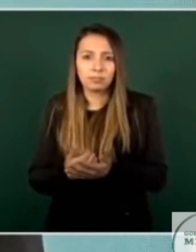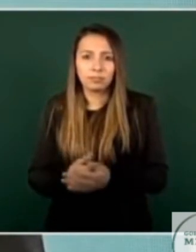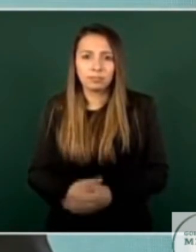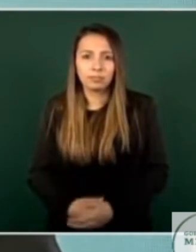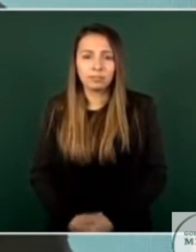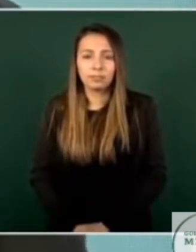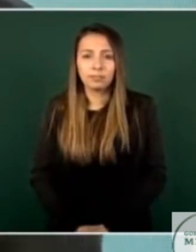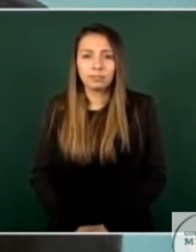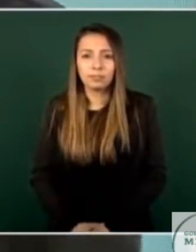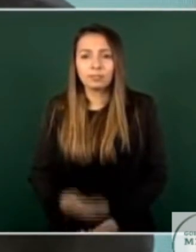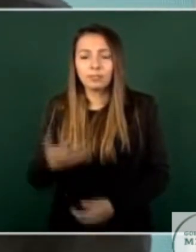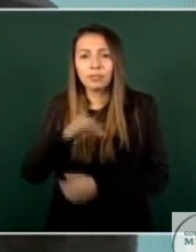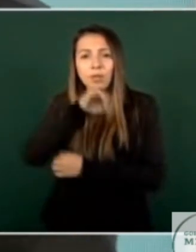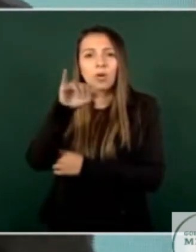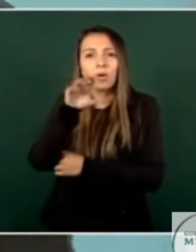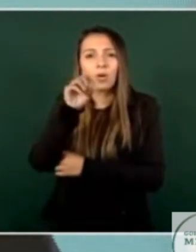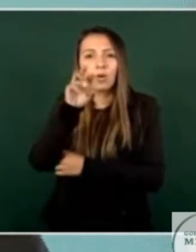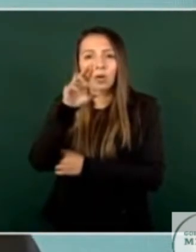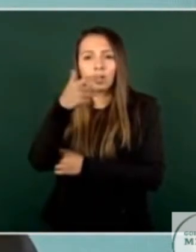¿cuánto gana Jorge Ramos